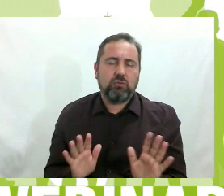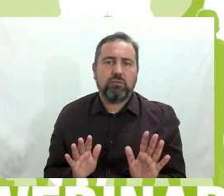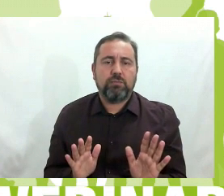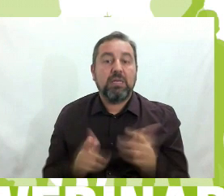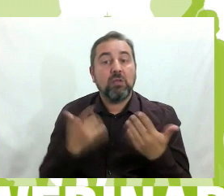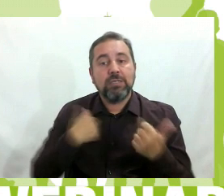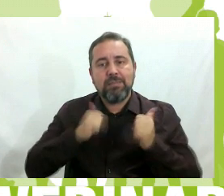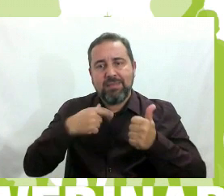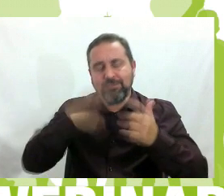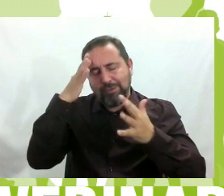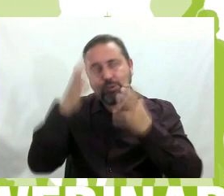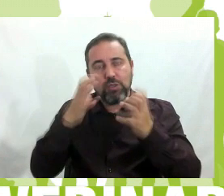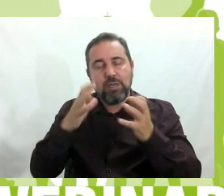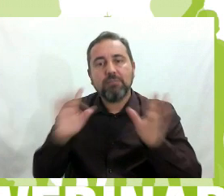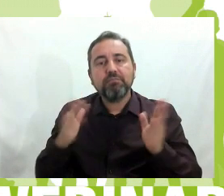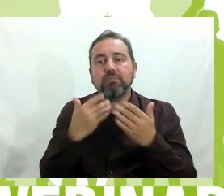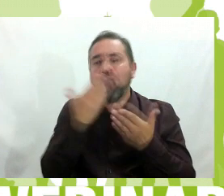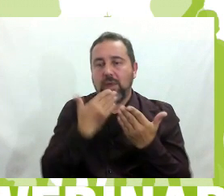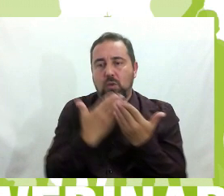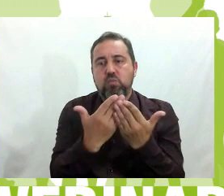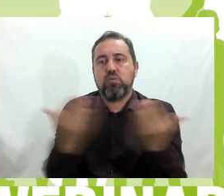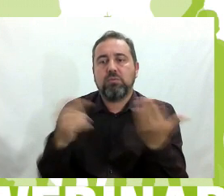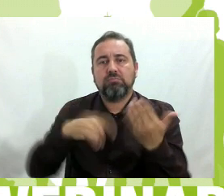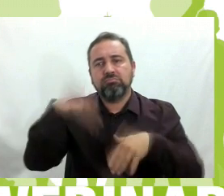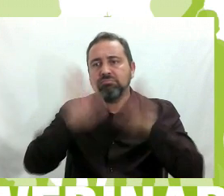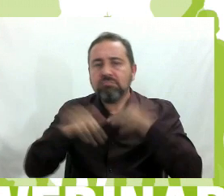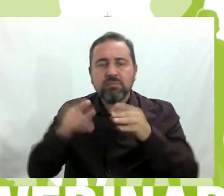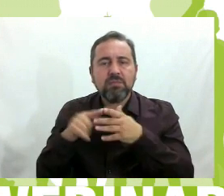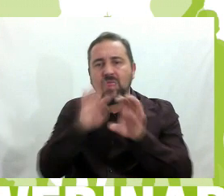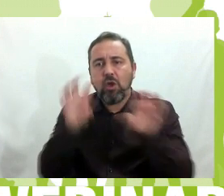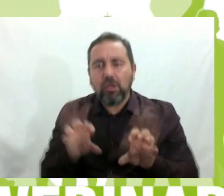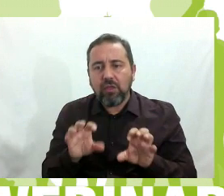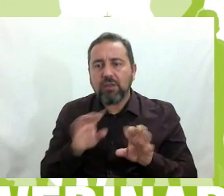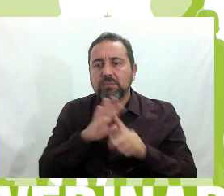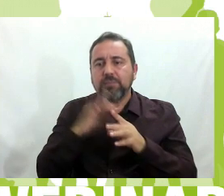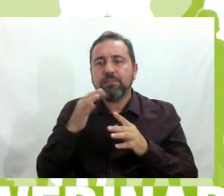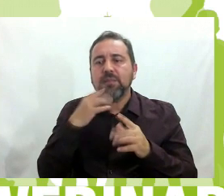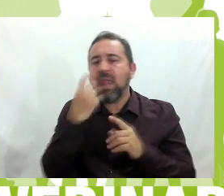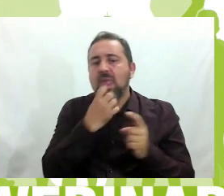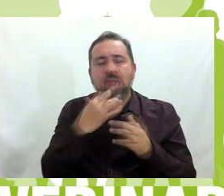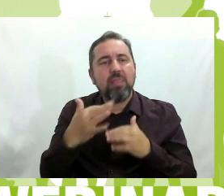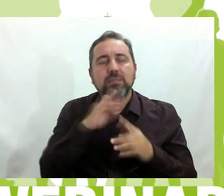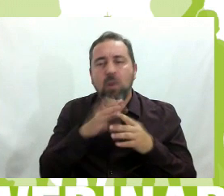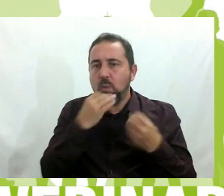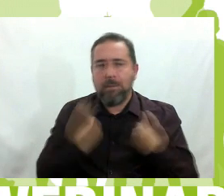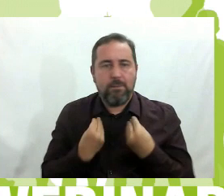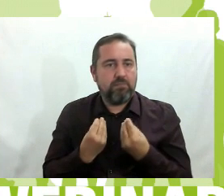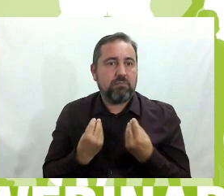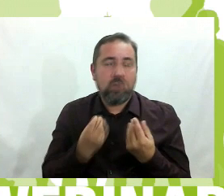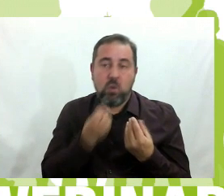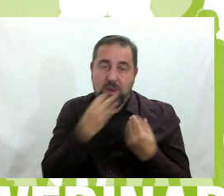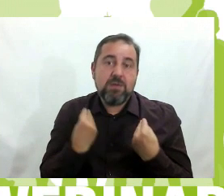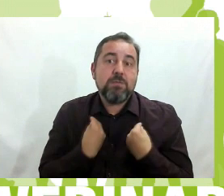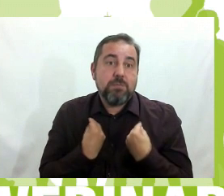a soñar. Decoramos los muros del cole con la leyenda del buen vivir, gracias a una ONG que nos nos vino a decorar.